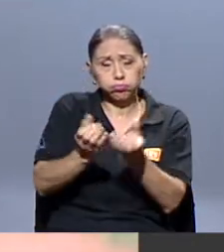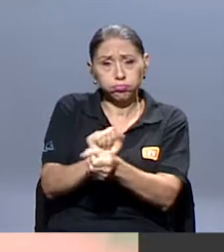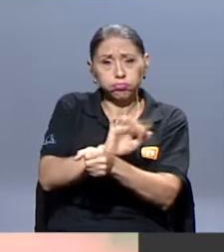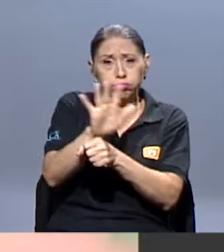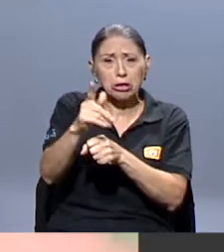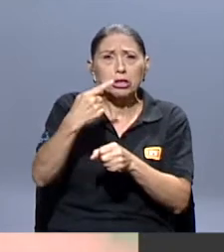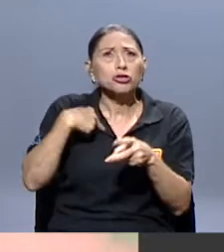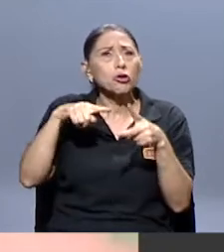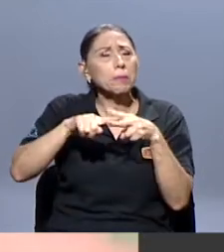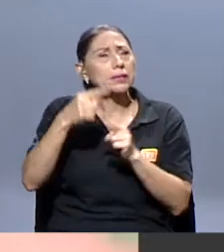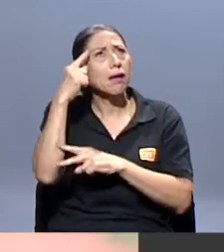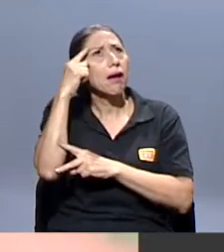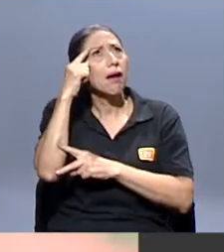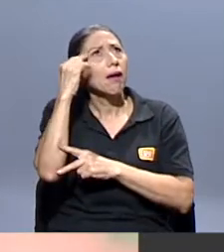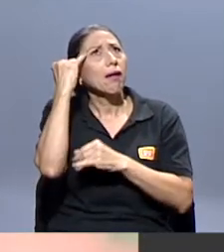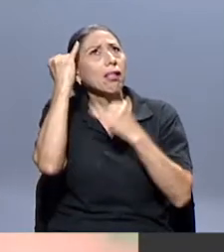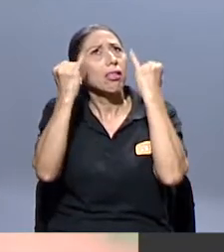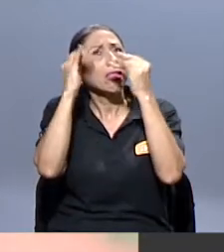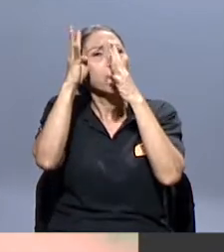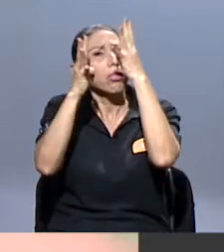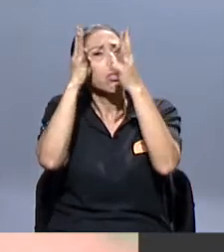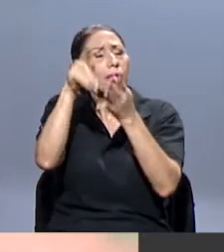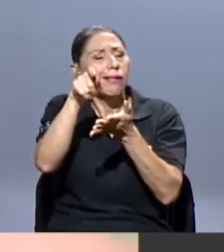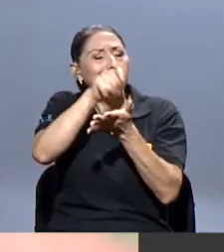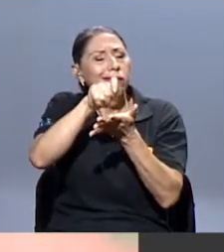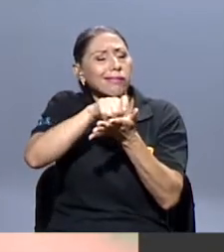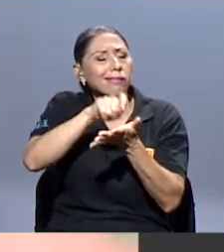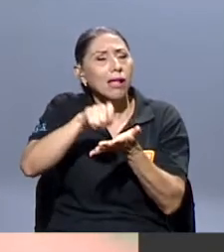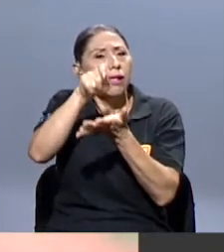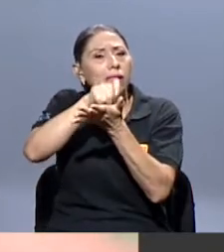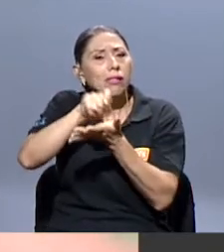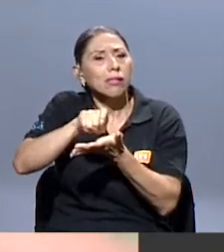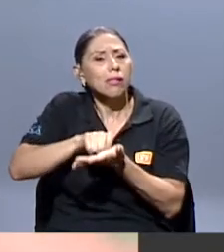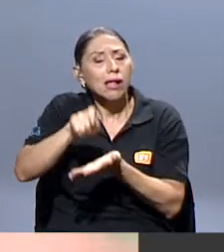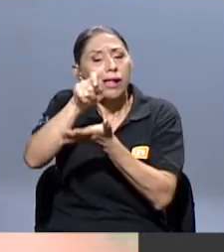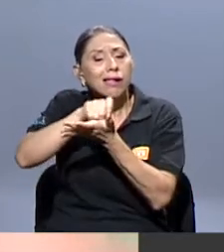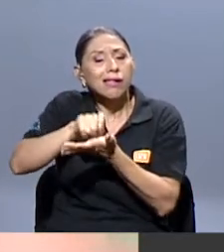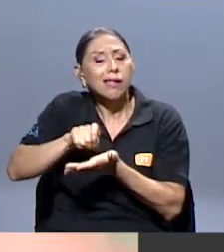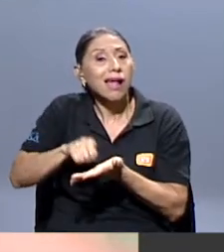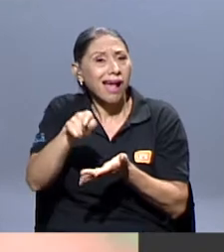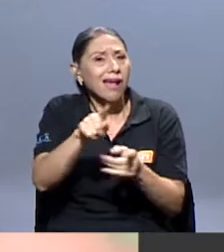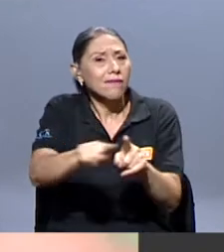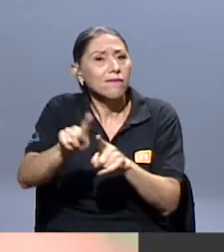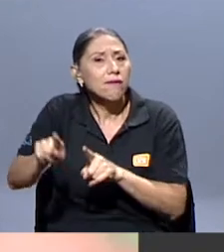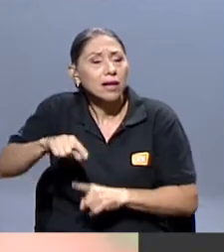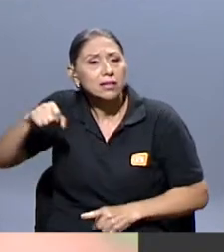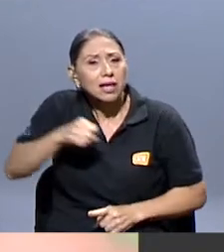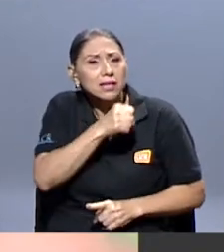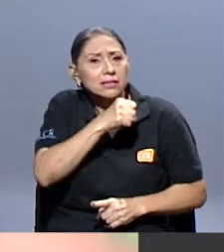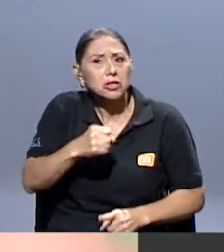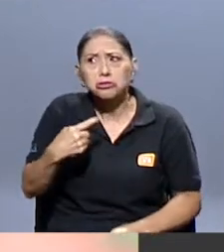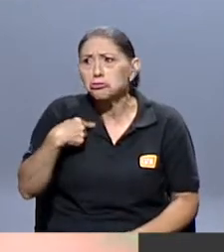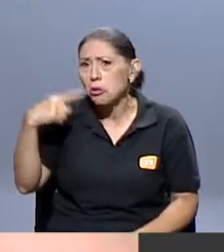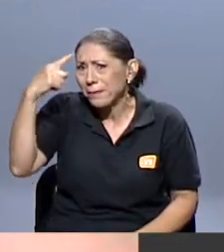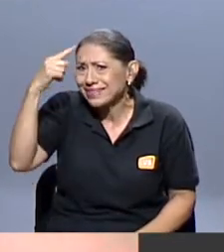escribir y escribir y escribí, ahí tengo varias canciones escritas. Y dije, no, no pensaba en jamás en esa